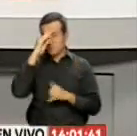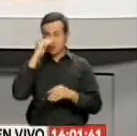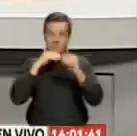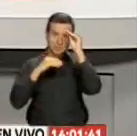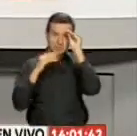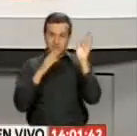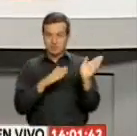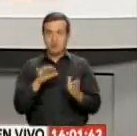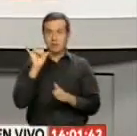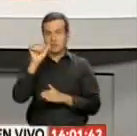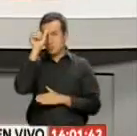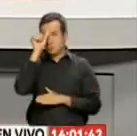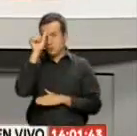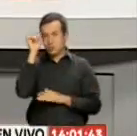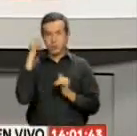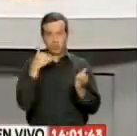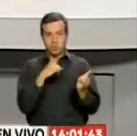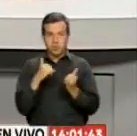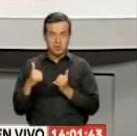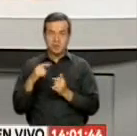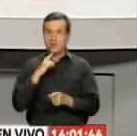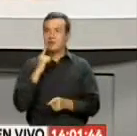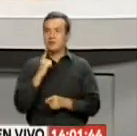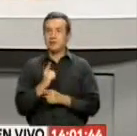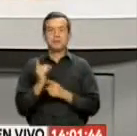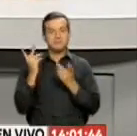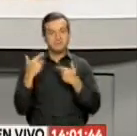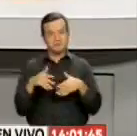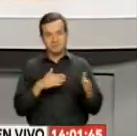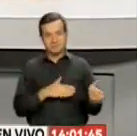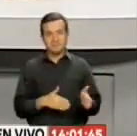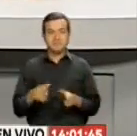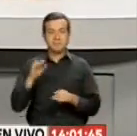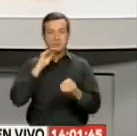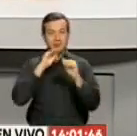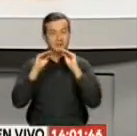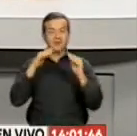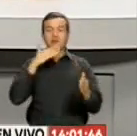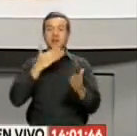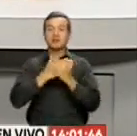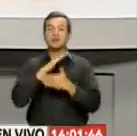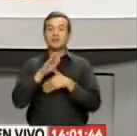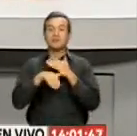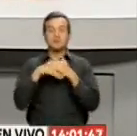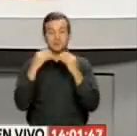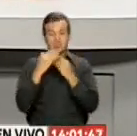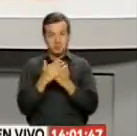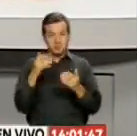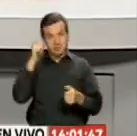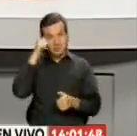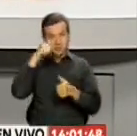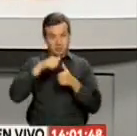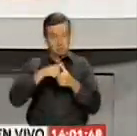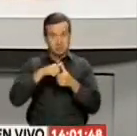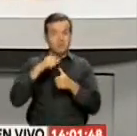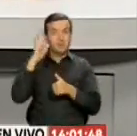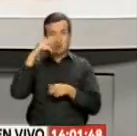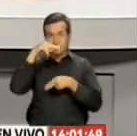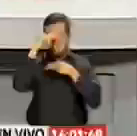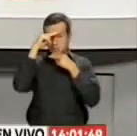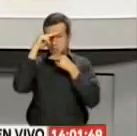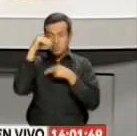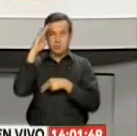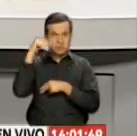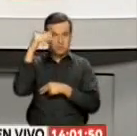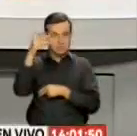estrene Durante este fin de semana Así es Sophie Bueno Les dejamos Gracias a todos Por acompañarnos Recuerden Tenemos más noticias